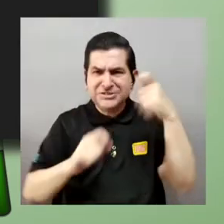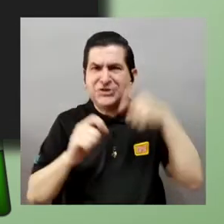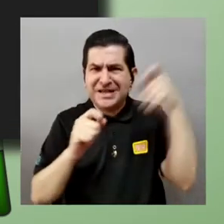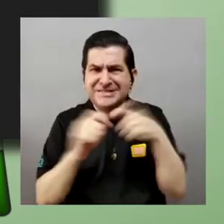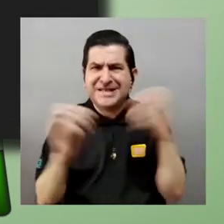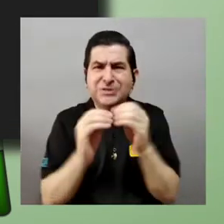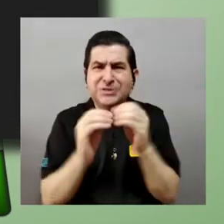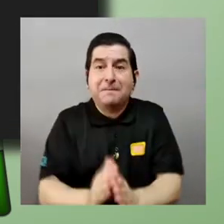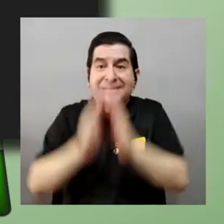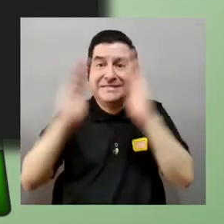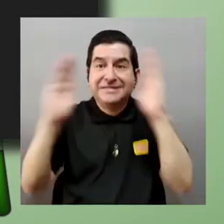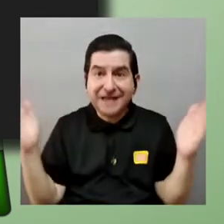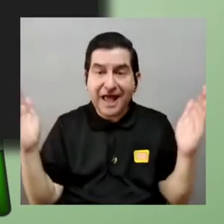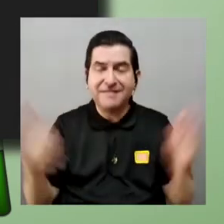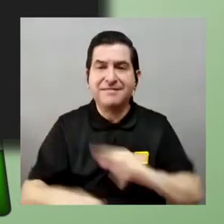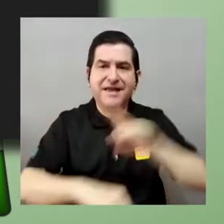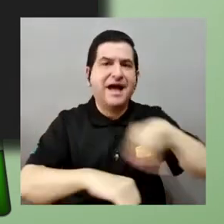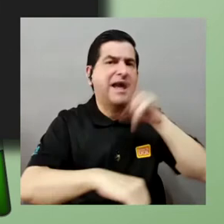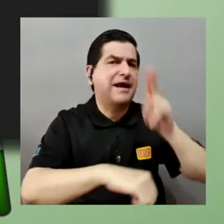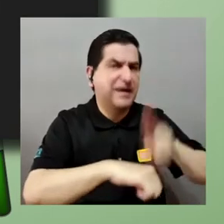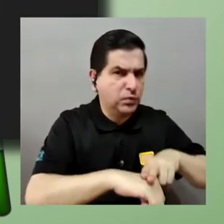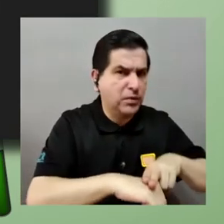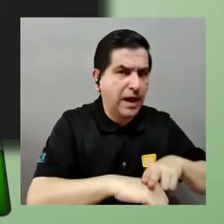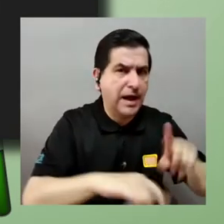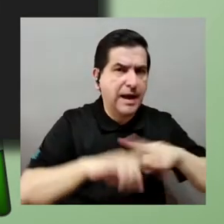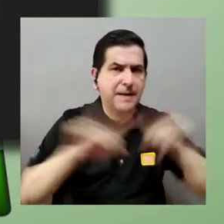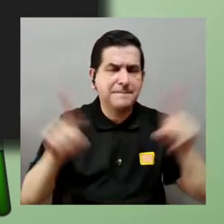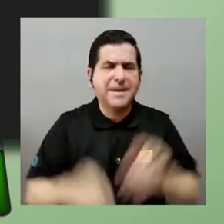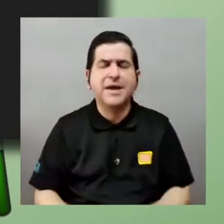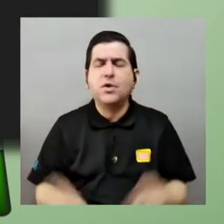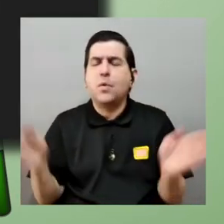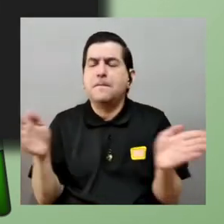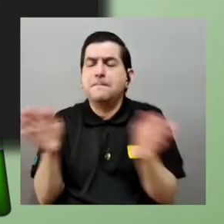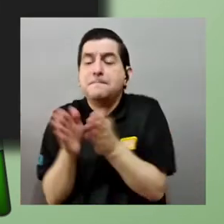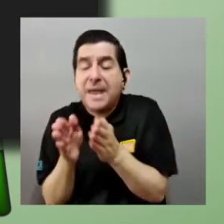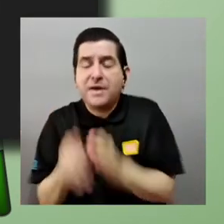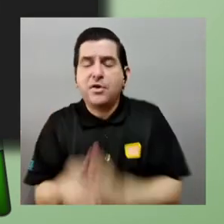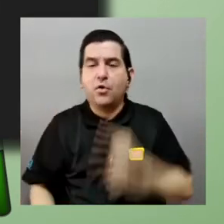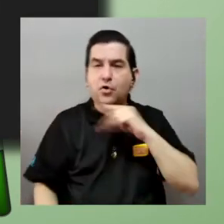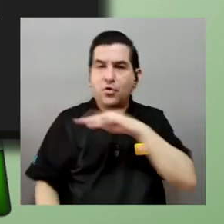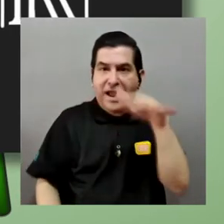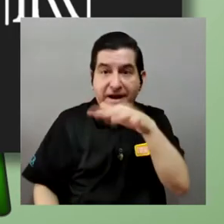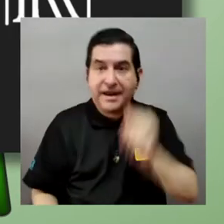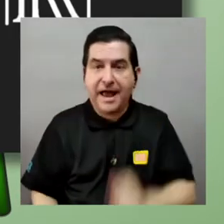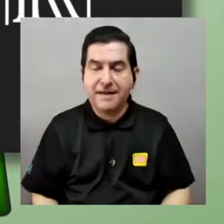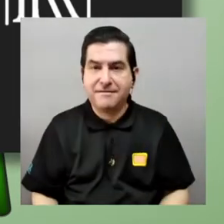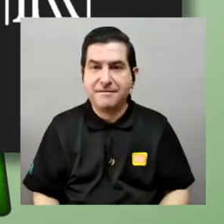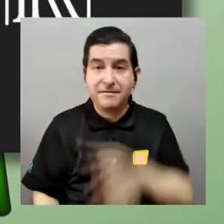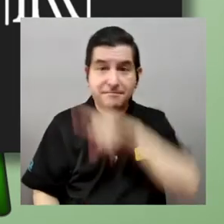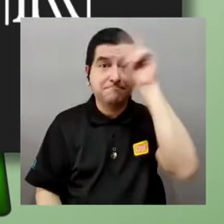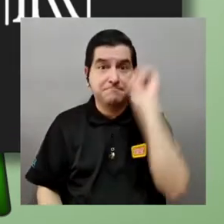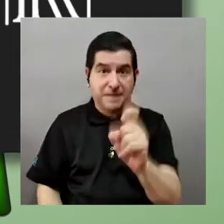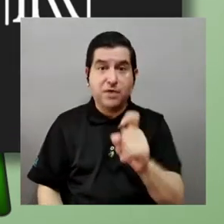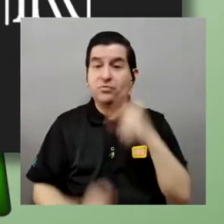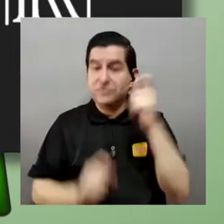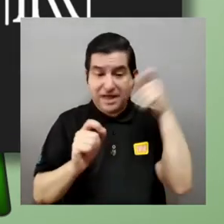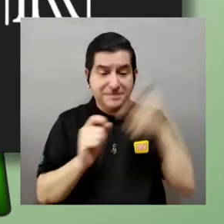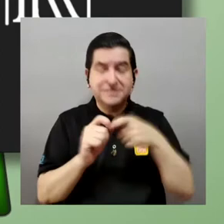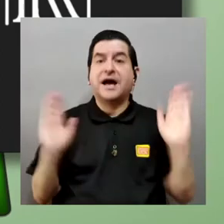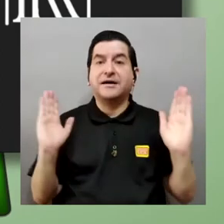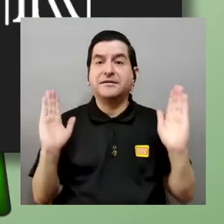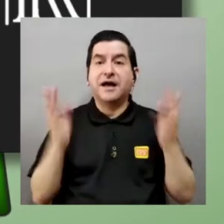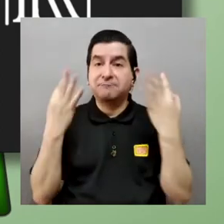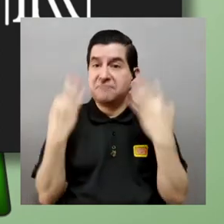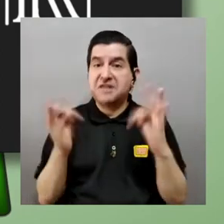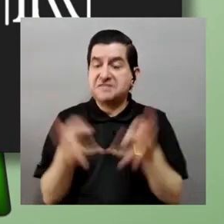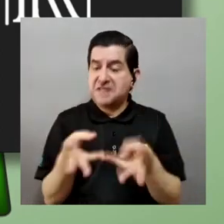que el de los naturales pero estrictamente más pequeño que el de los reales esa es una pregunta tal cual así y hay que intentar resolverlo